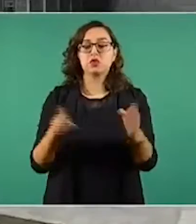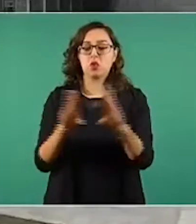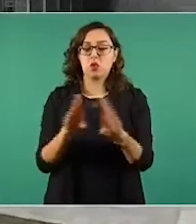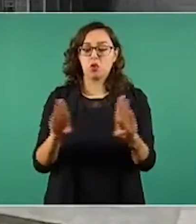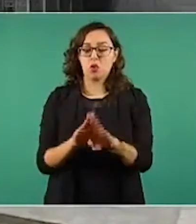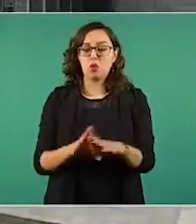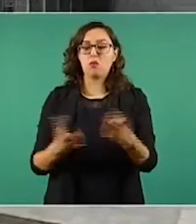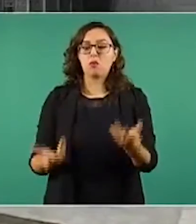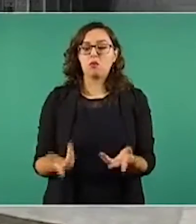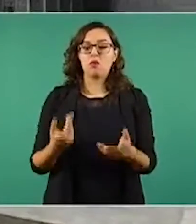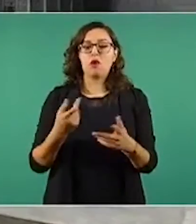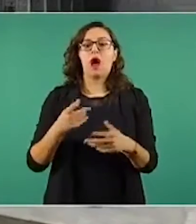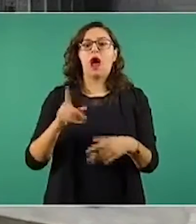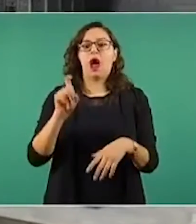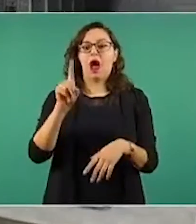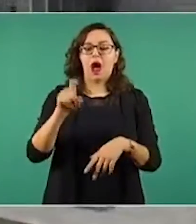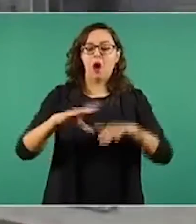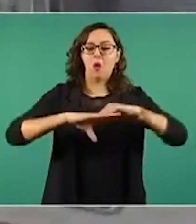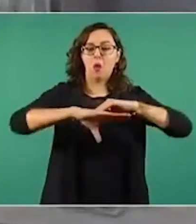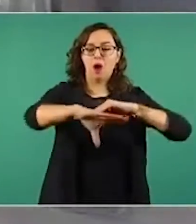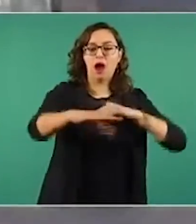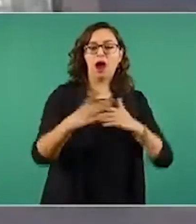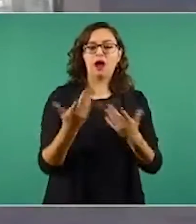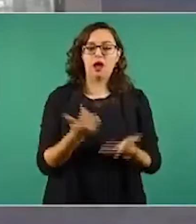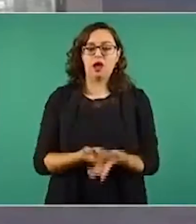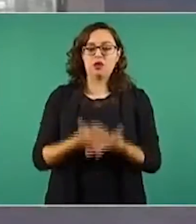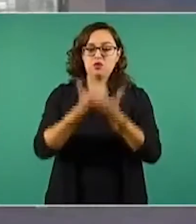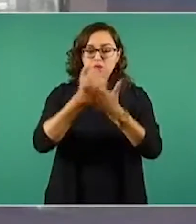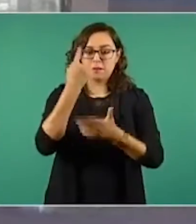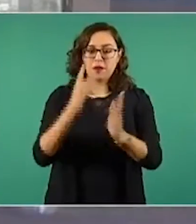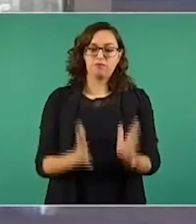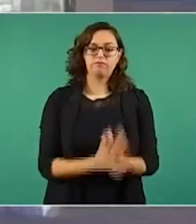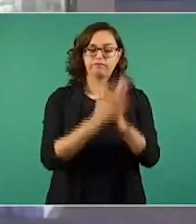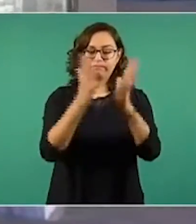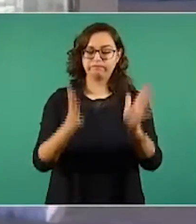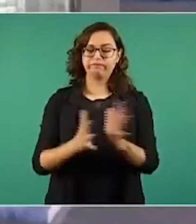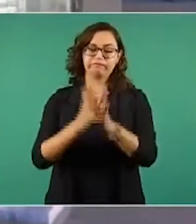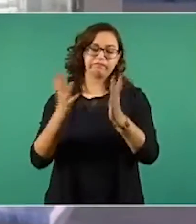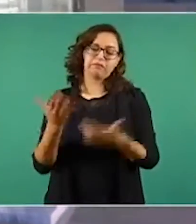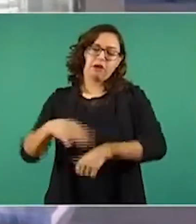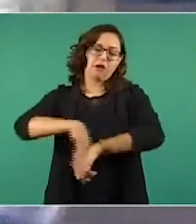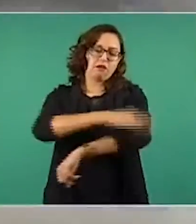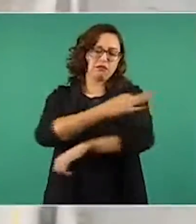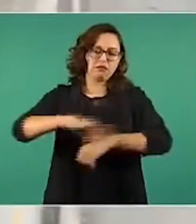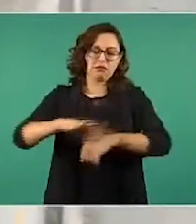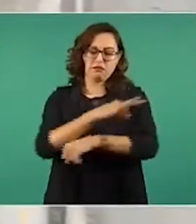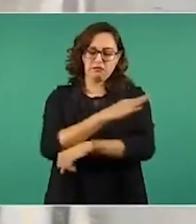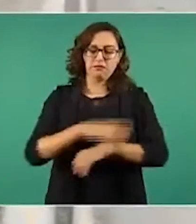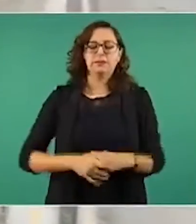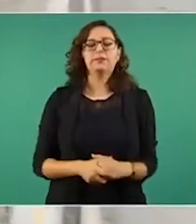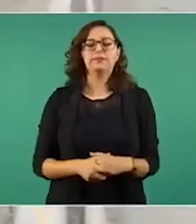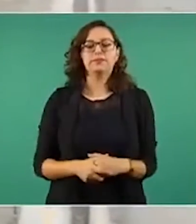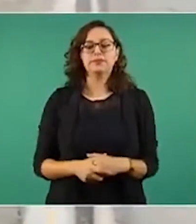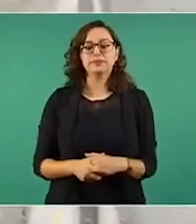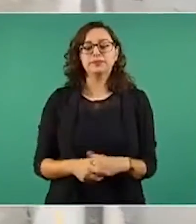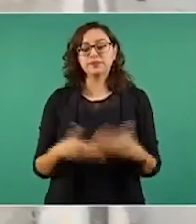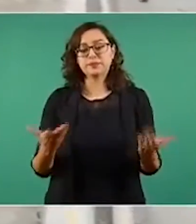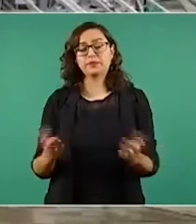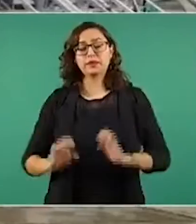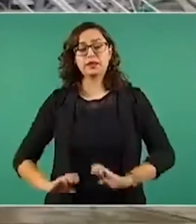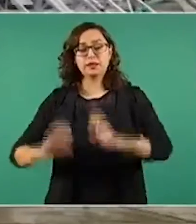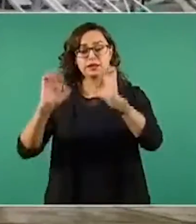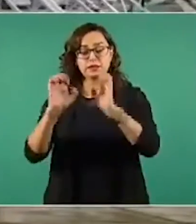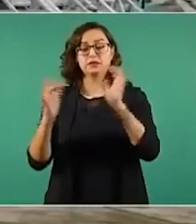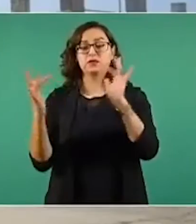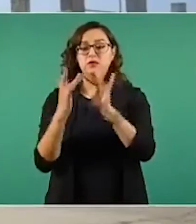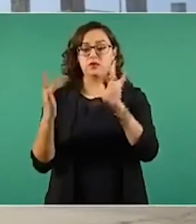de lo que serán los espejos de agua que enmarcarán la zona administrativa correspondientes al diseño arquitectónico. Los edificios de telecomunicaciones,